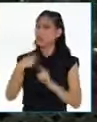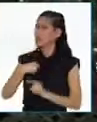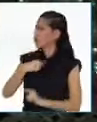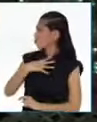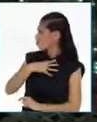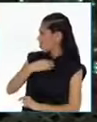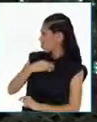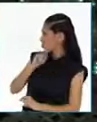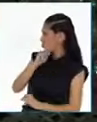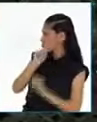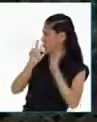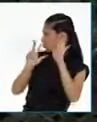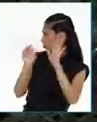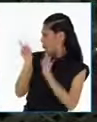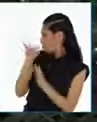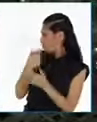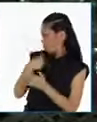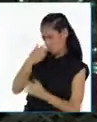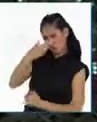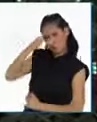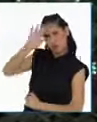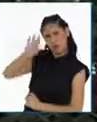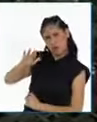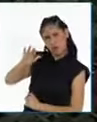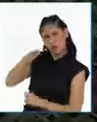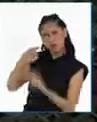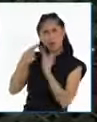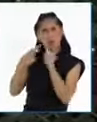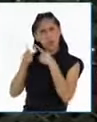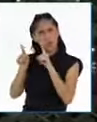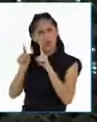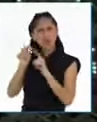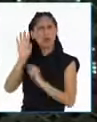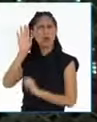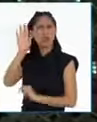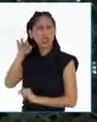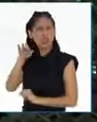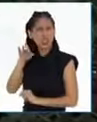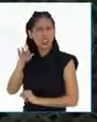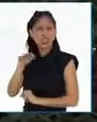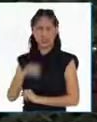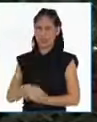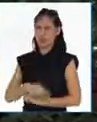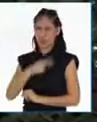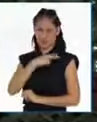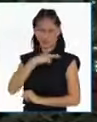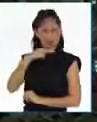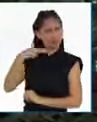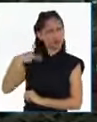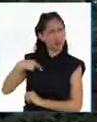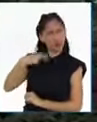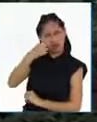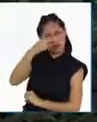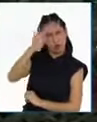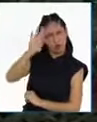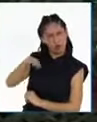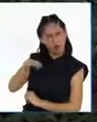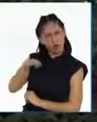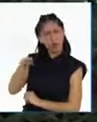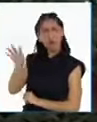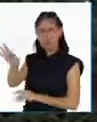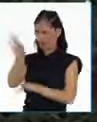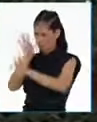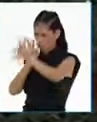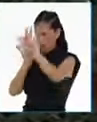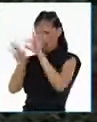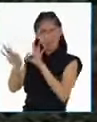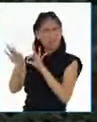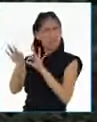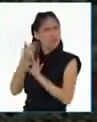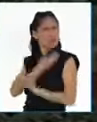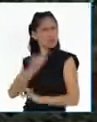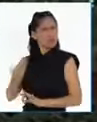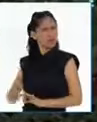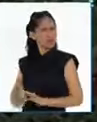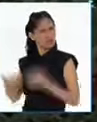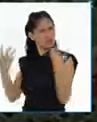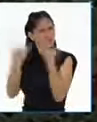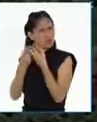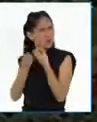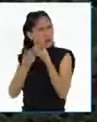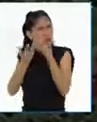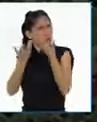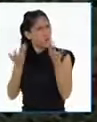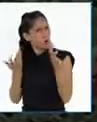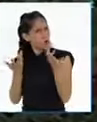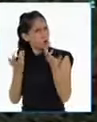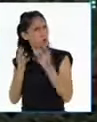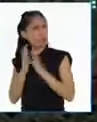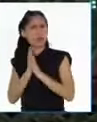Yasmín, pero ¿cómo se relacionan las elecciones con nosotros? Te apuesto que tú tienes la respuesta. ¿Alguna vez alguien